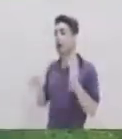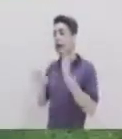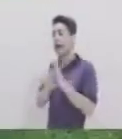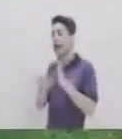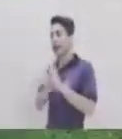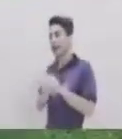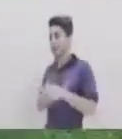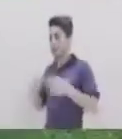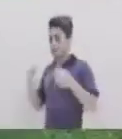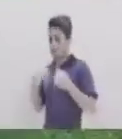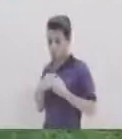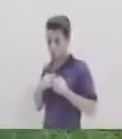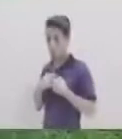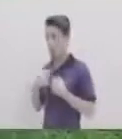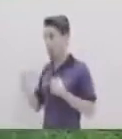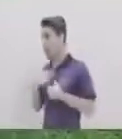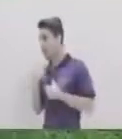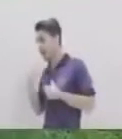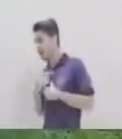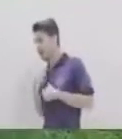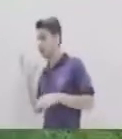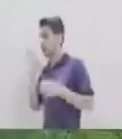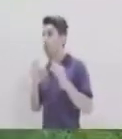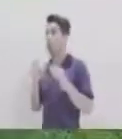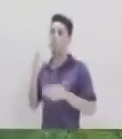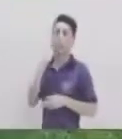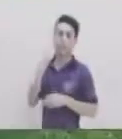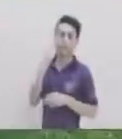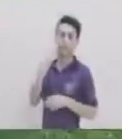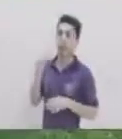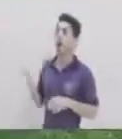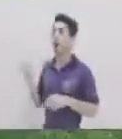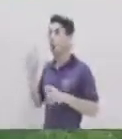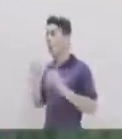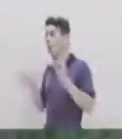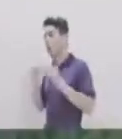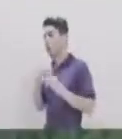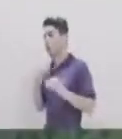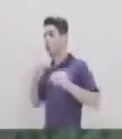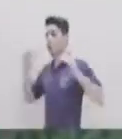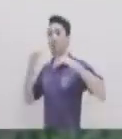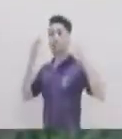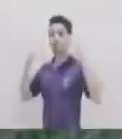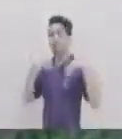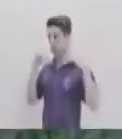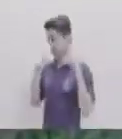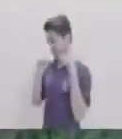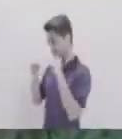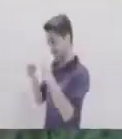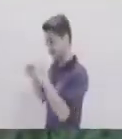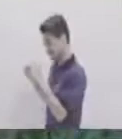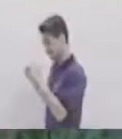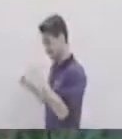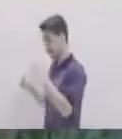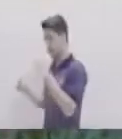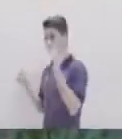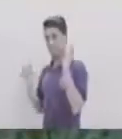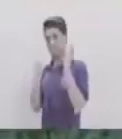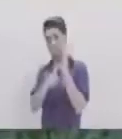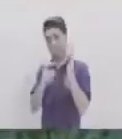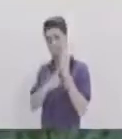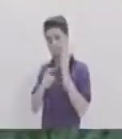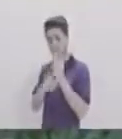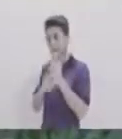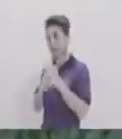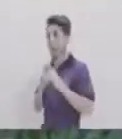Yo como educadora O como mamá O como profesional Te puedo enseñar Muchas técnicas Y muchas estrategias